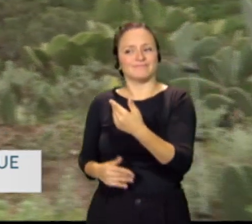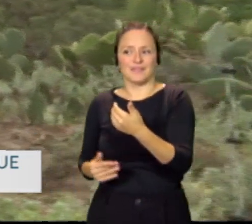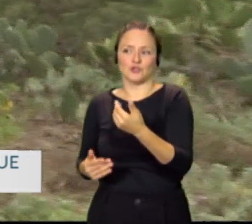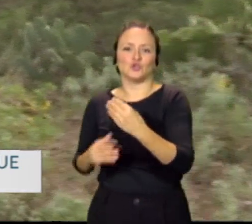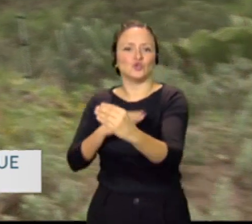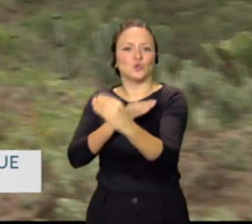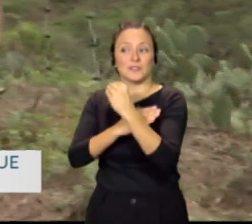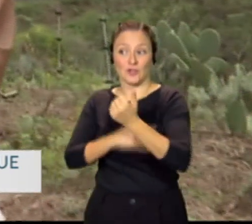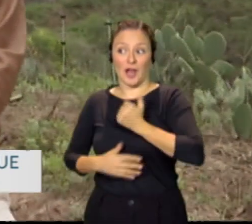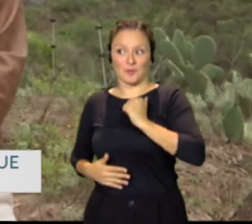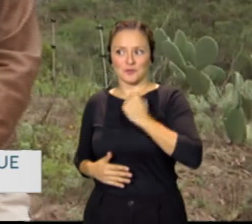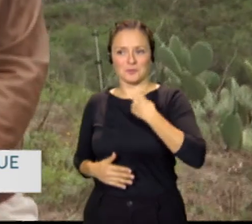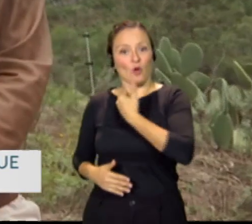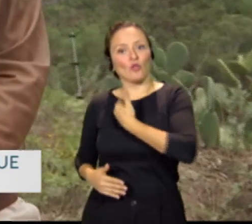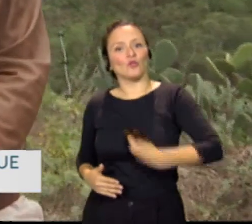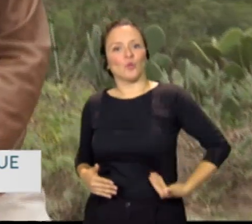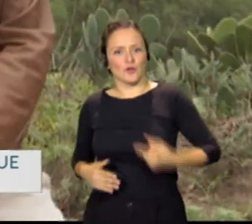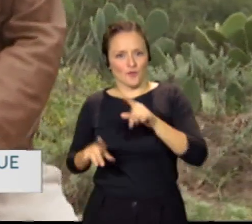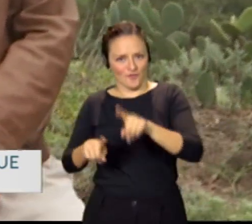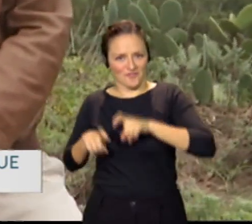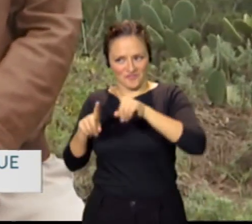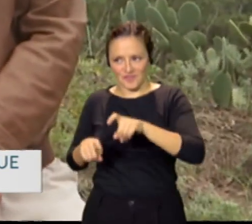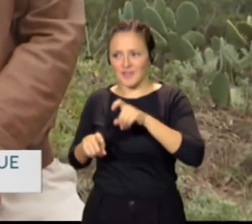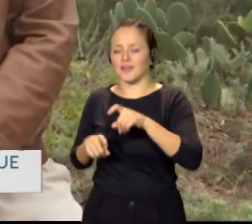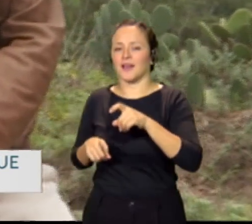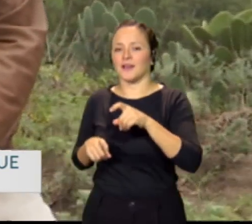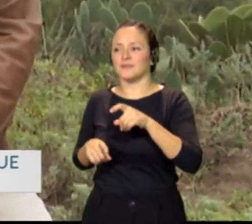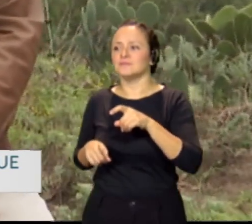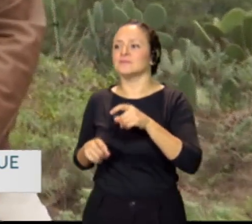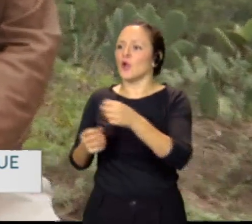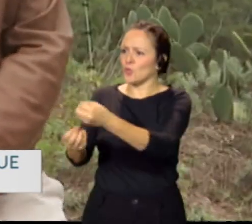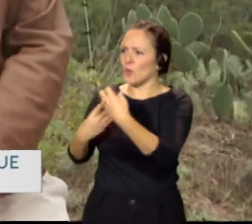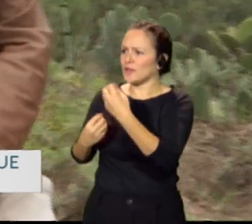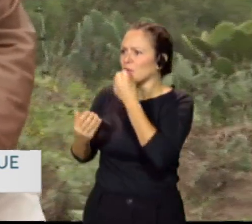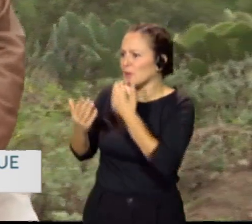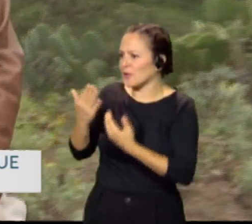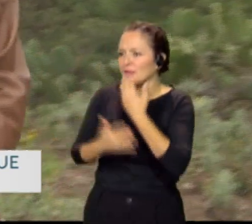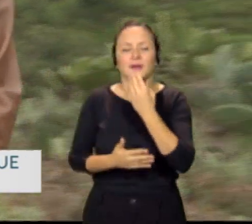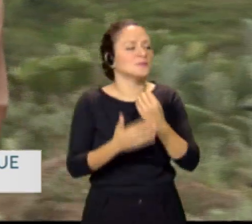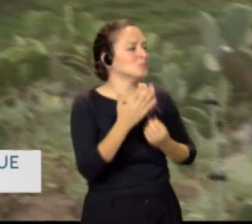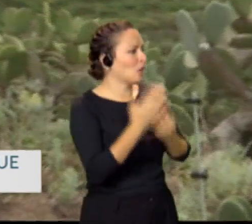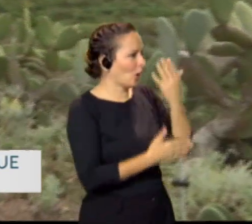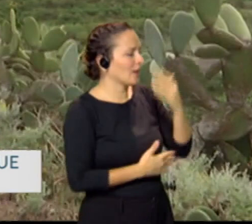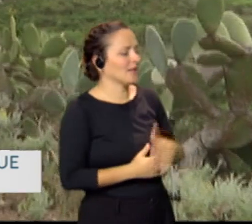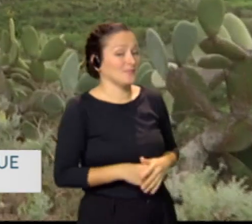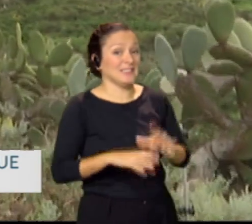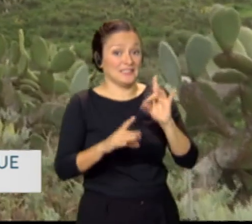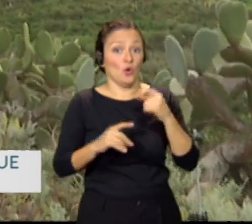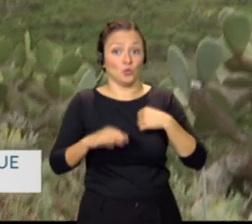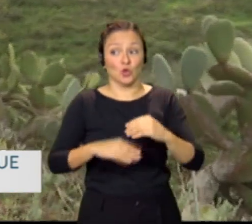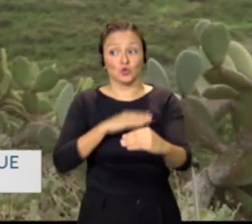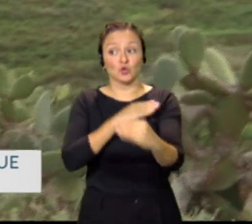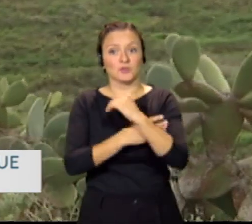Verde Forestal, el propietario de esta finca. Pues que también, para que nos cuente, buenos días. Buenos días. Sí, me ha acogido esta